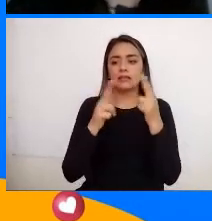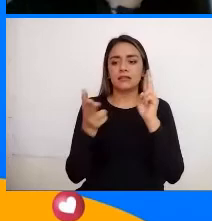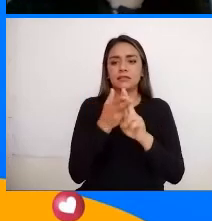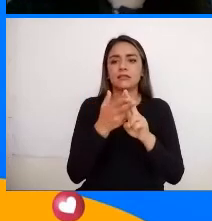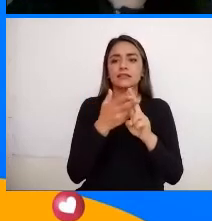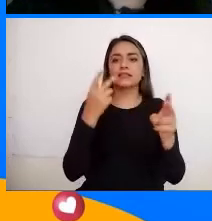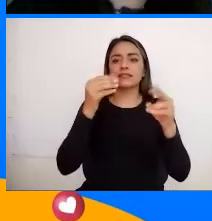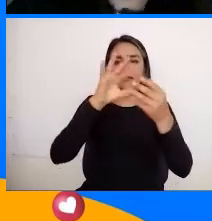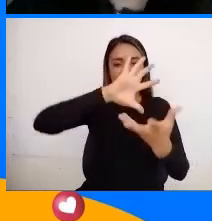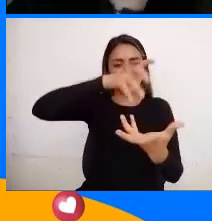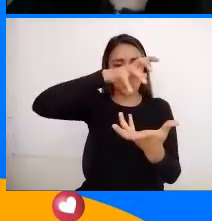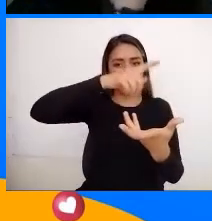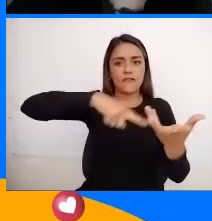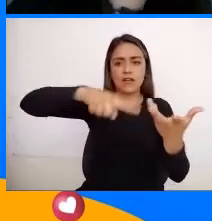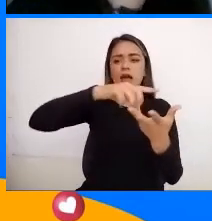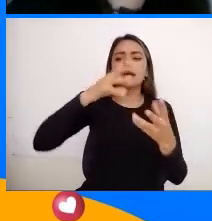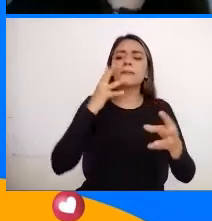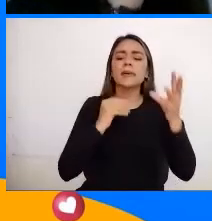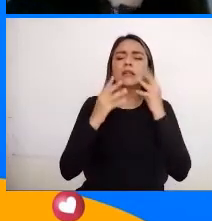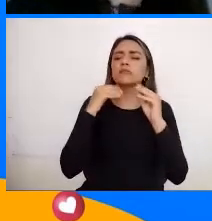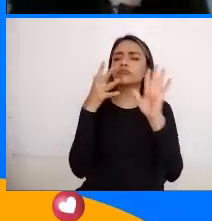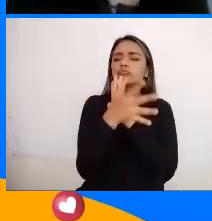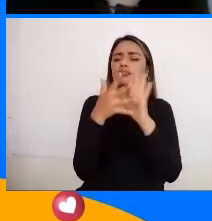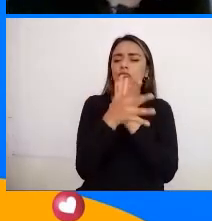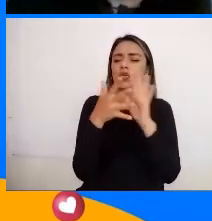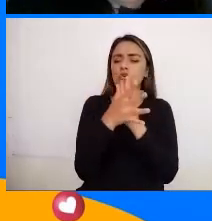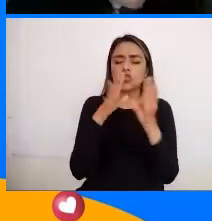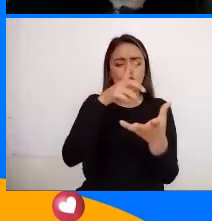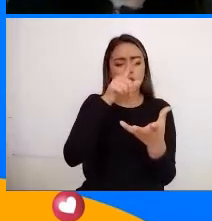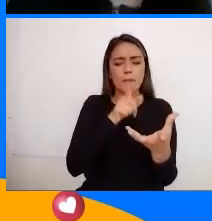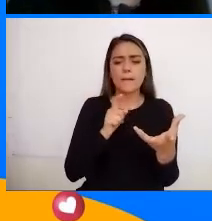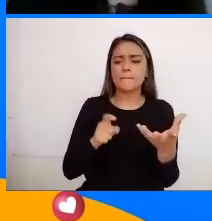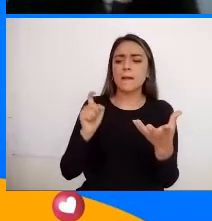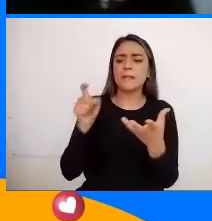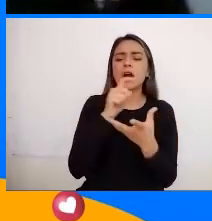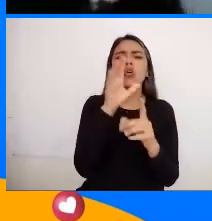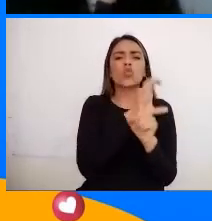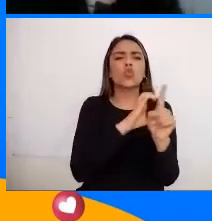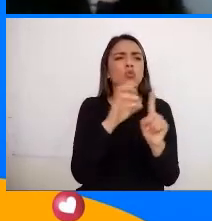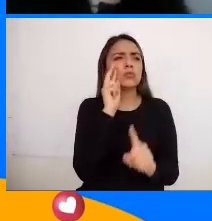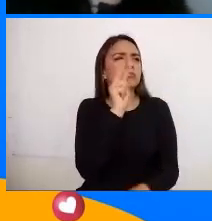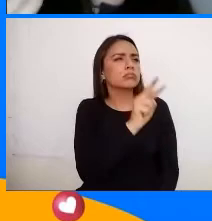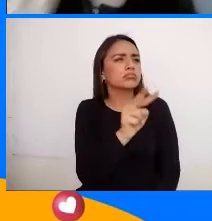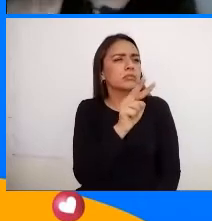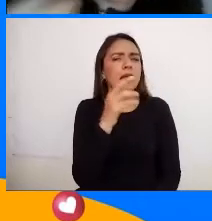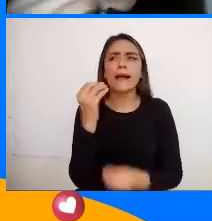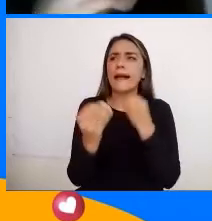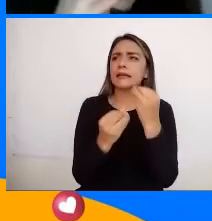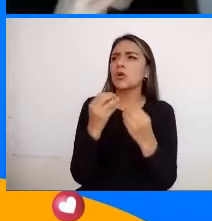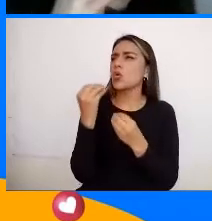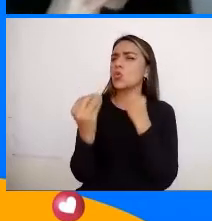contaba Sus experiencias Como viajero Qué culturas veía Qué hacer Y qué no hacer Cuando llegaba A un lugar